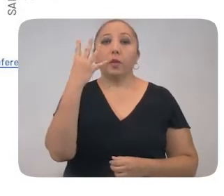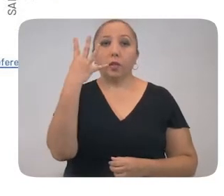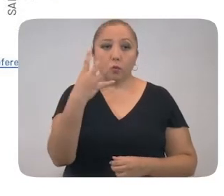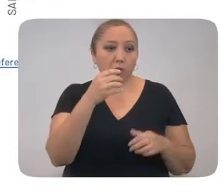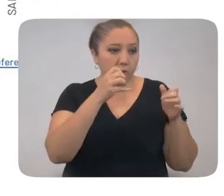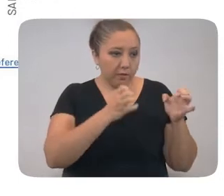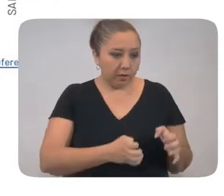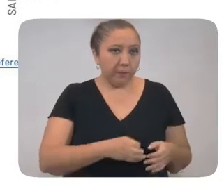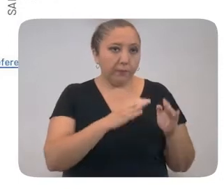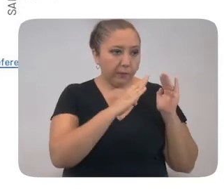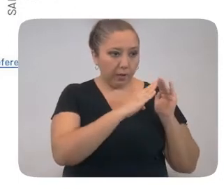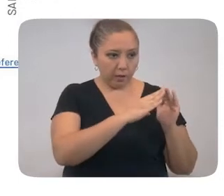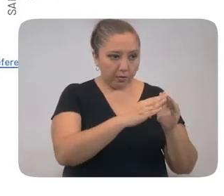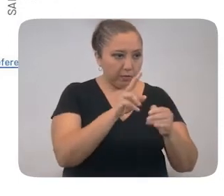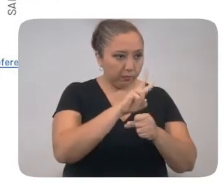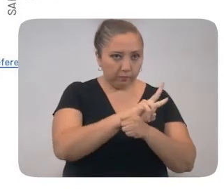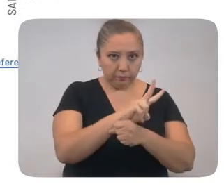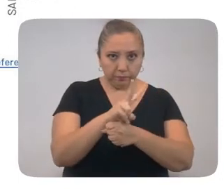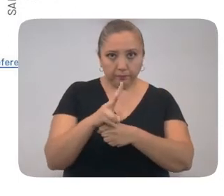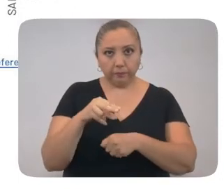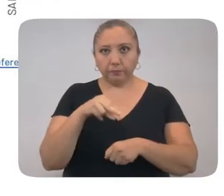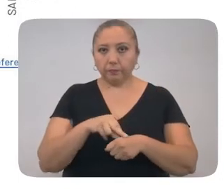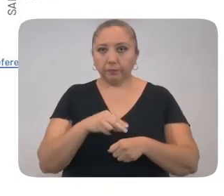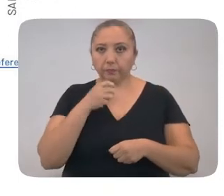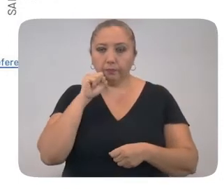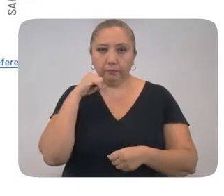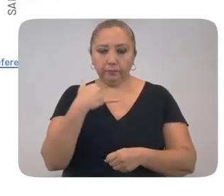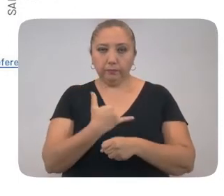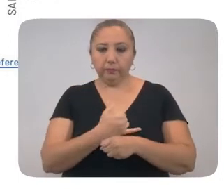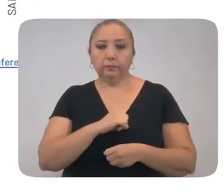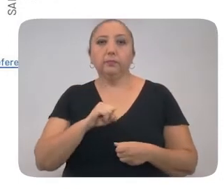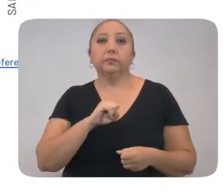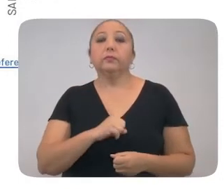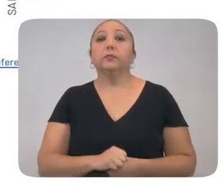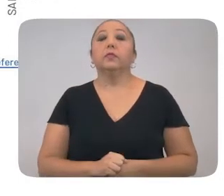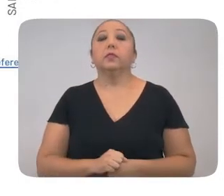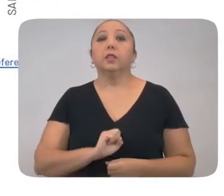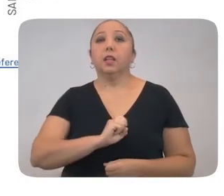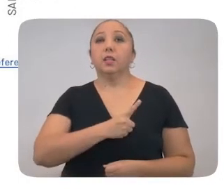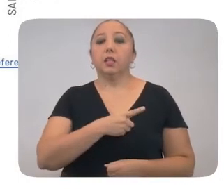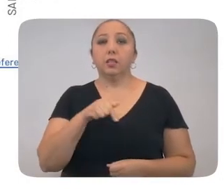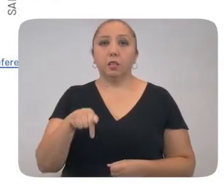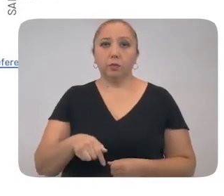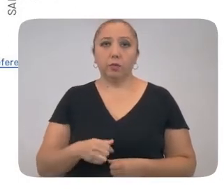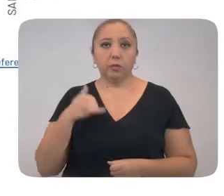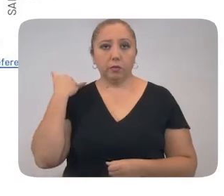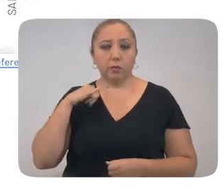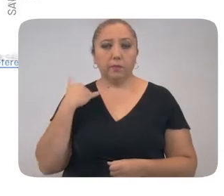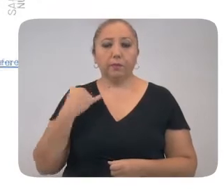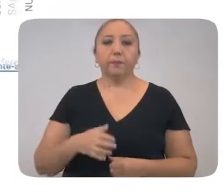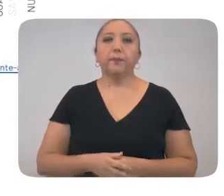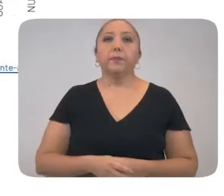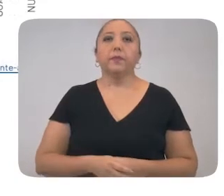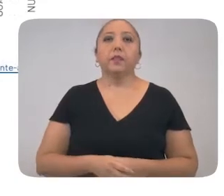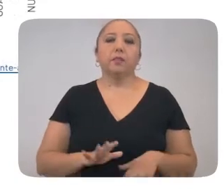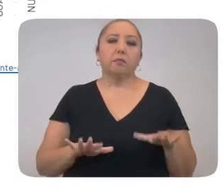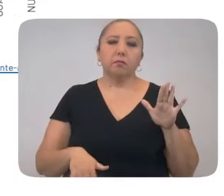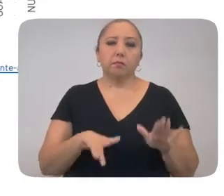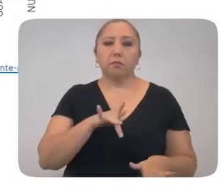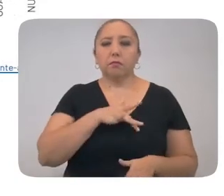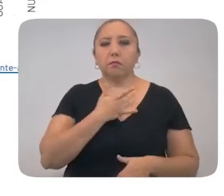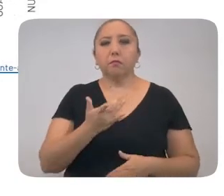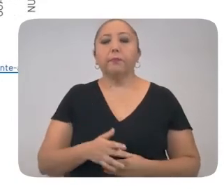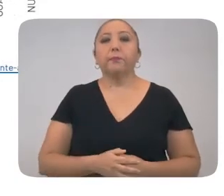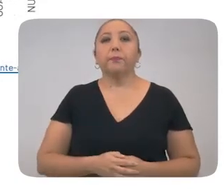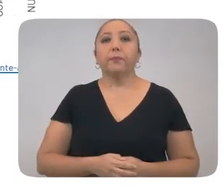están estables, aislados y monitoreados constantemente por personal médico de la Secretaría de Salud de Yucatán. Presentan